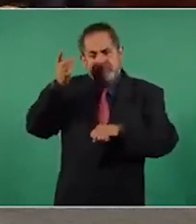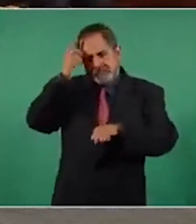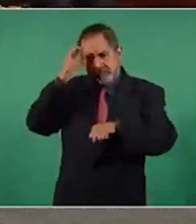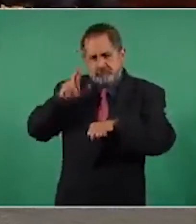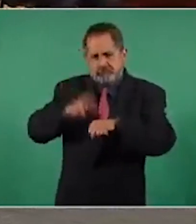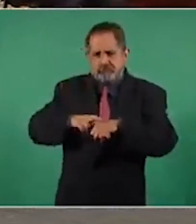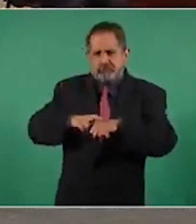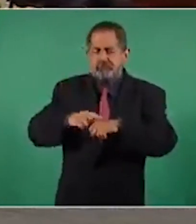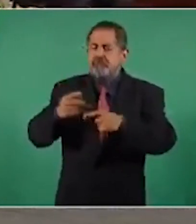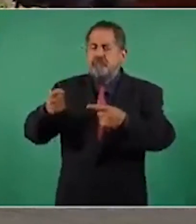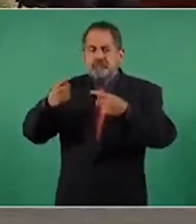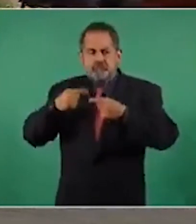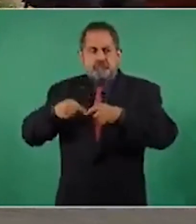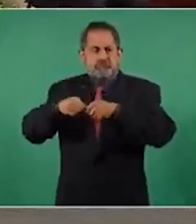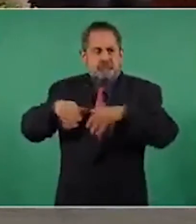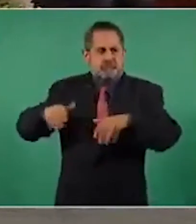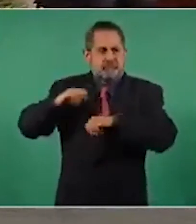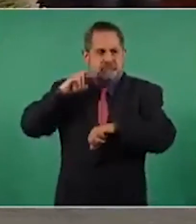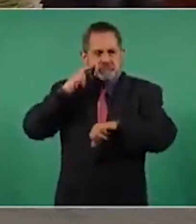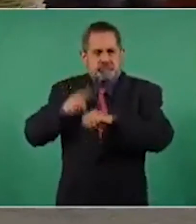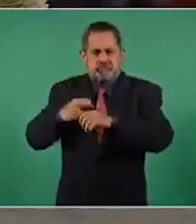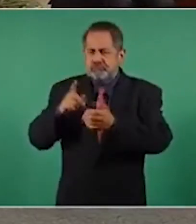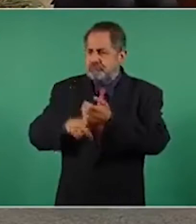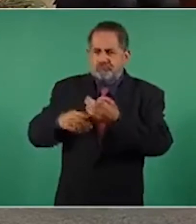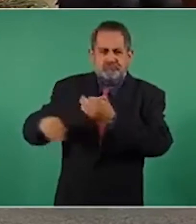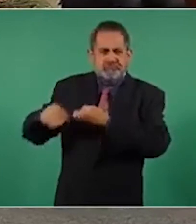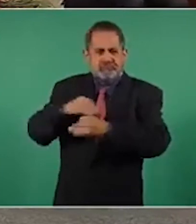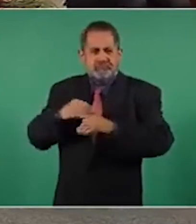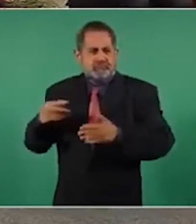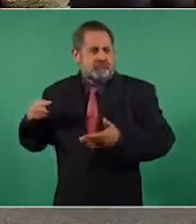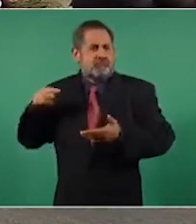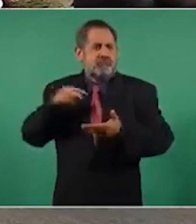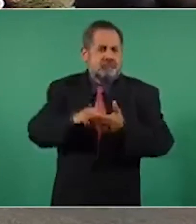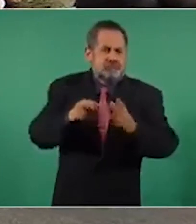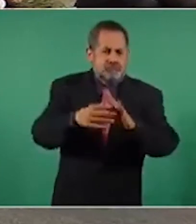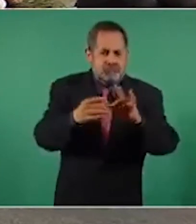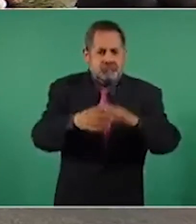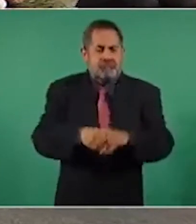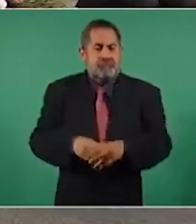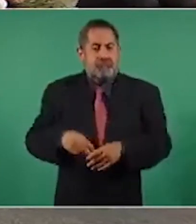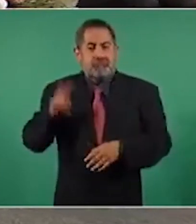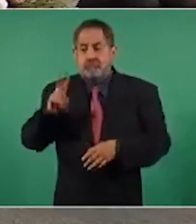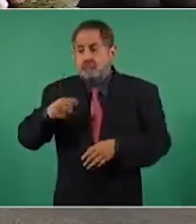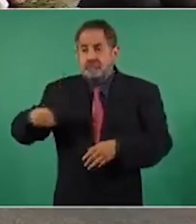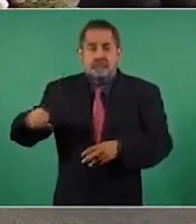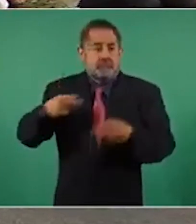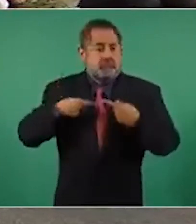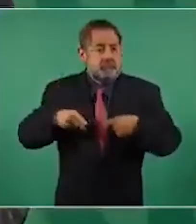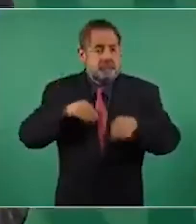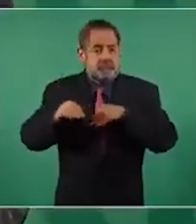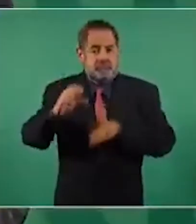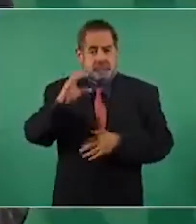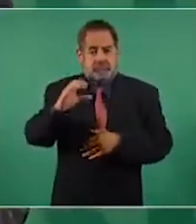es el caso de los trabajadores electricistas,